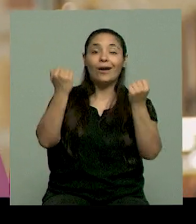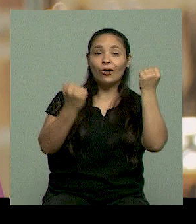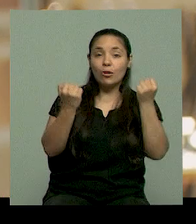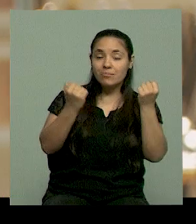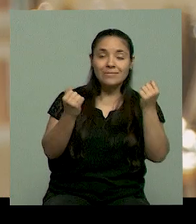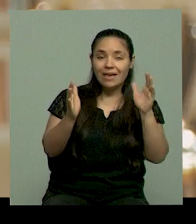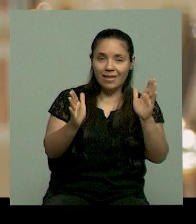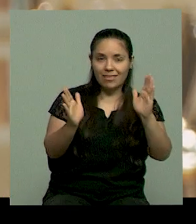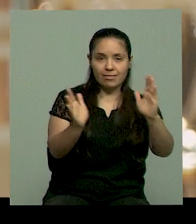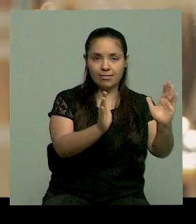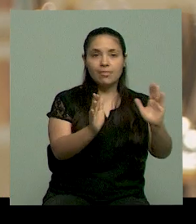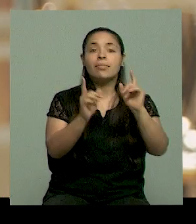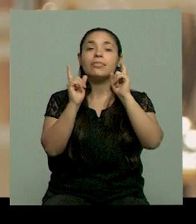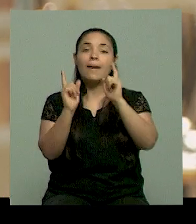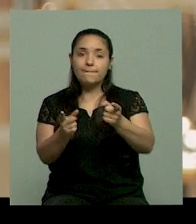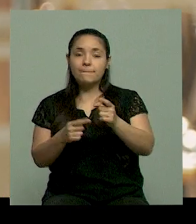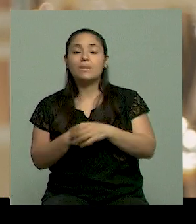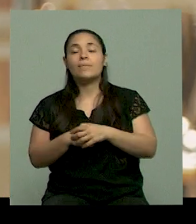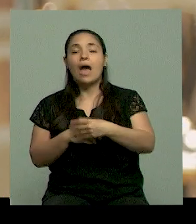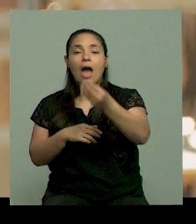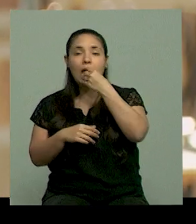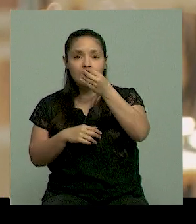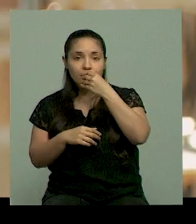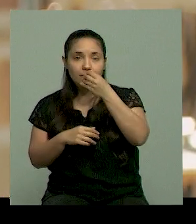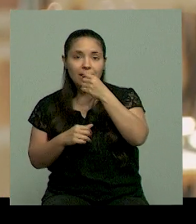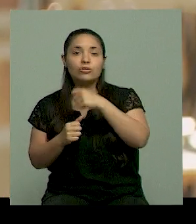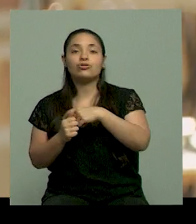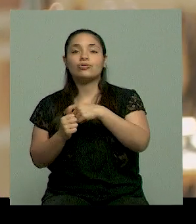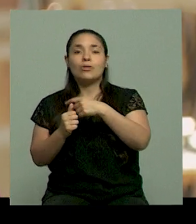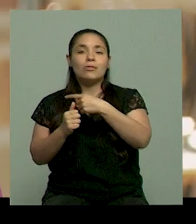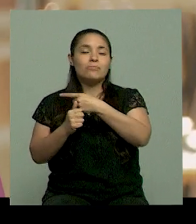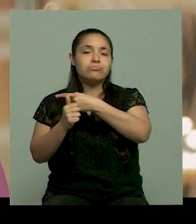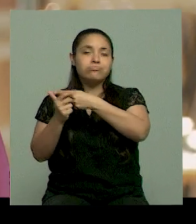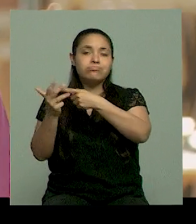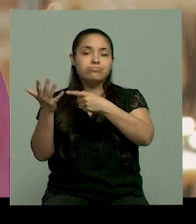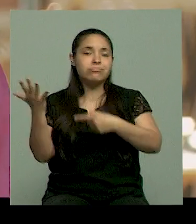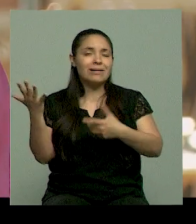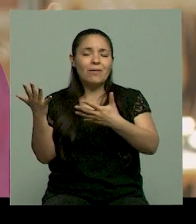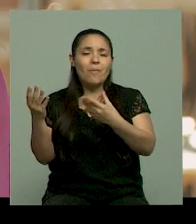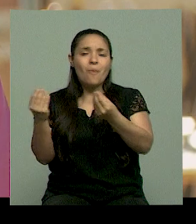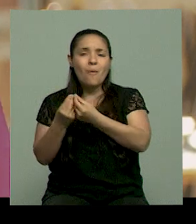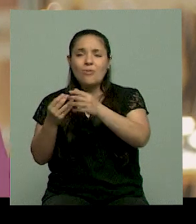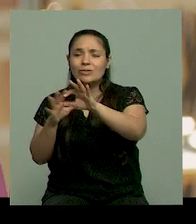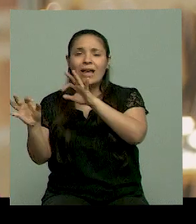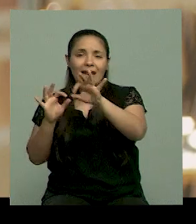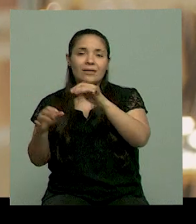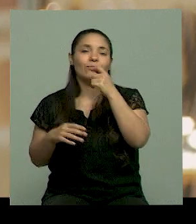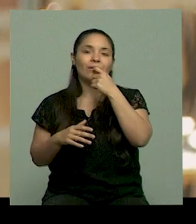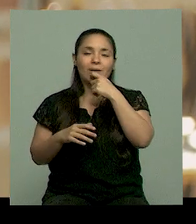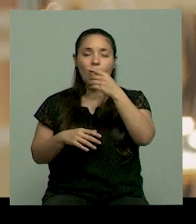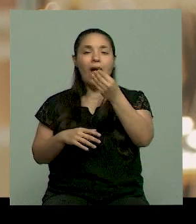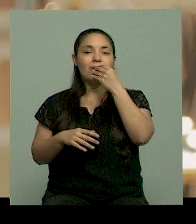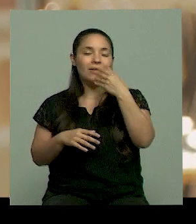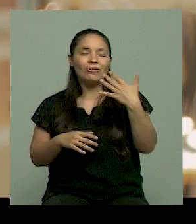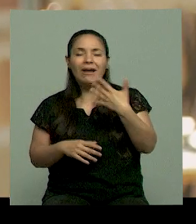la gama de cada alimento que aporta nutrientes es muy grande, entonces por ahí hay un alimento muy caro, el